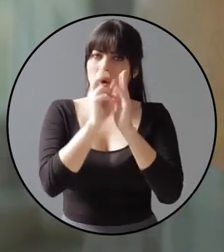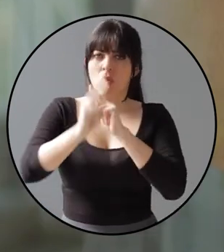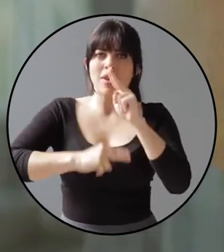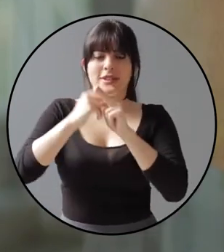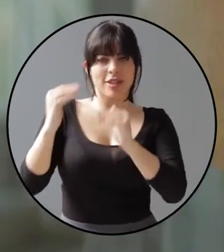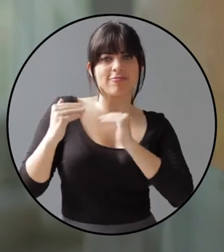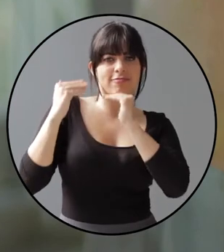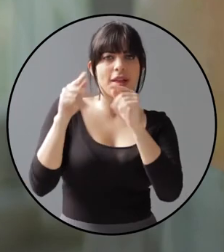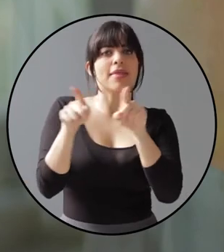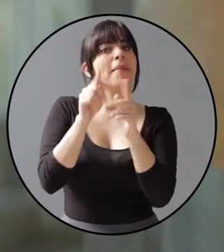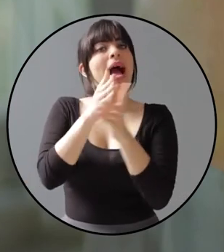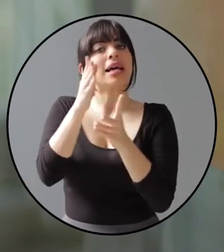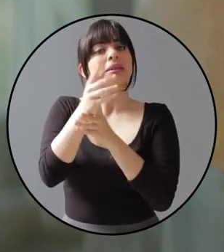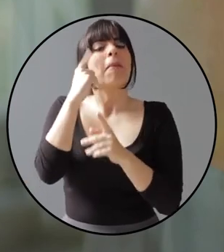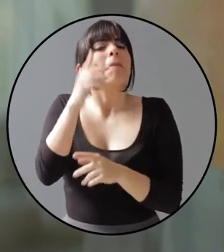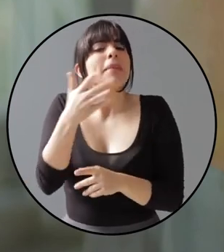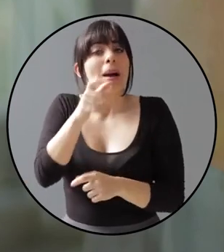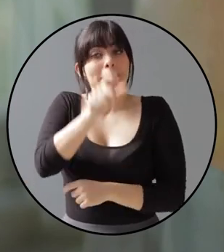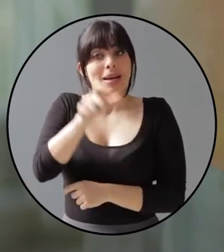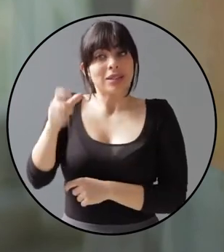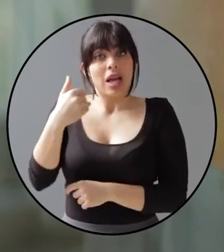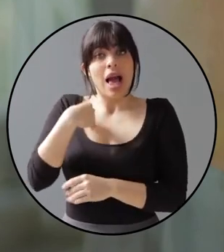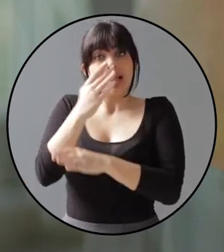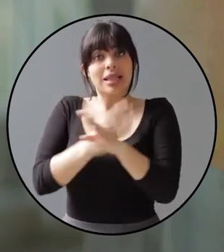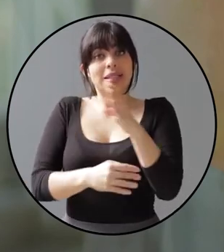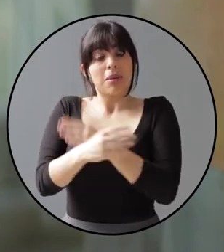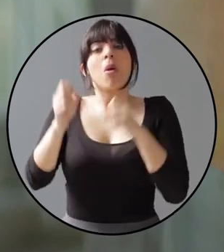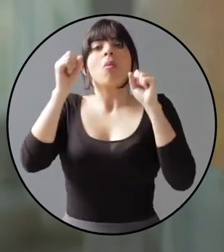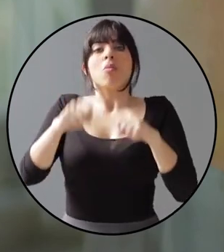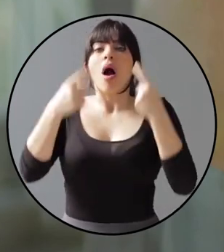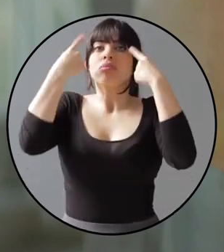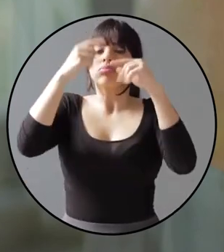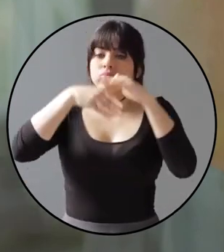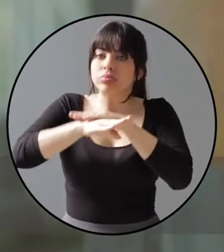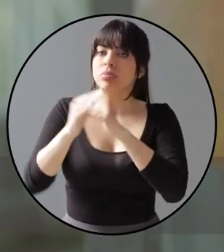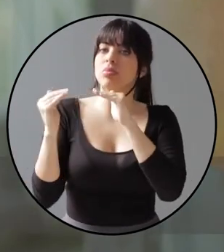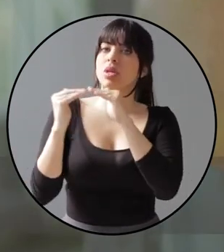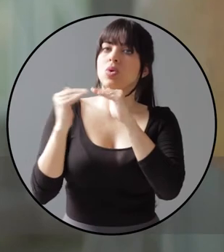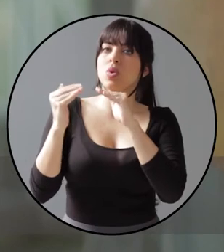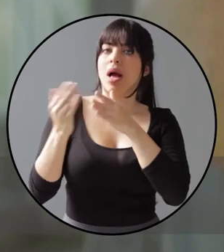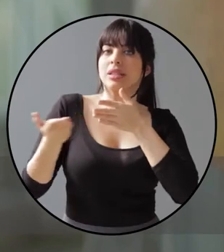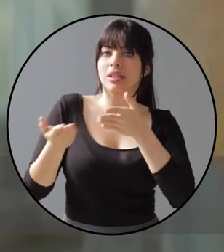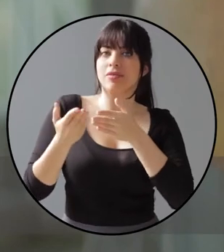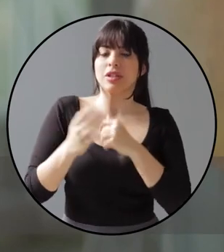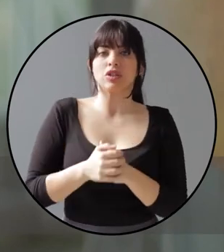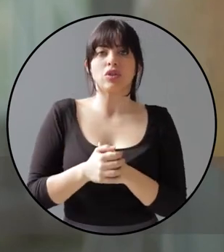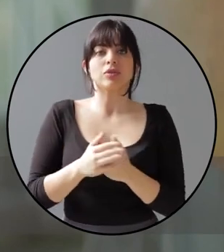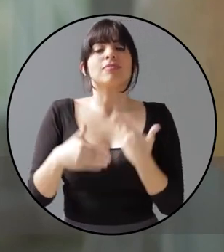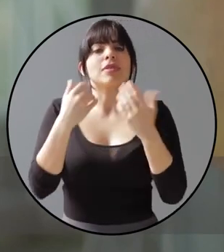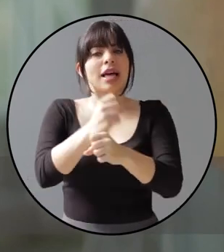diseño universal y accesibilidad a fin de que las personas con discapacidad puedan tener acceso igualitario a los servicios.